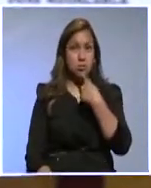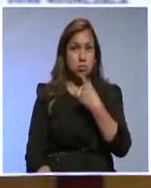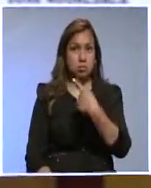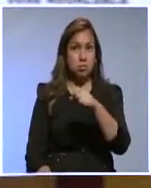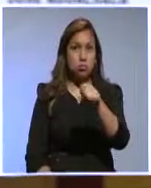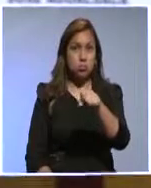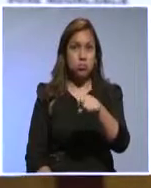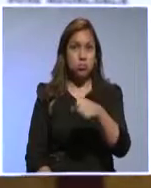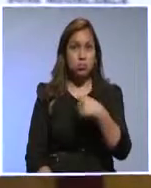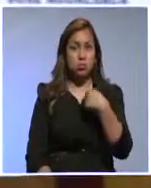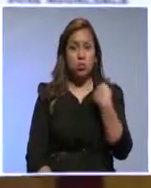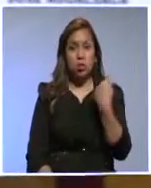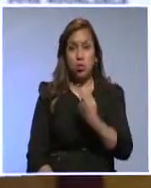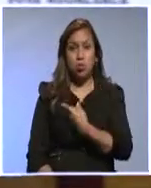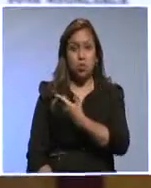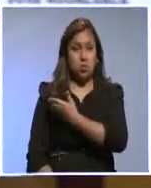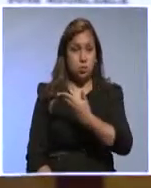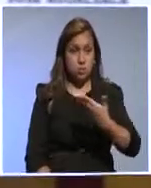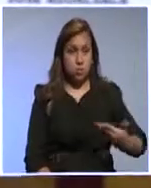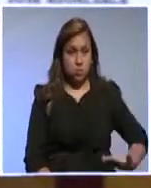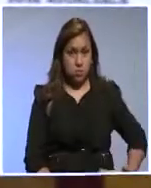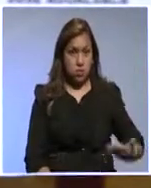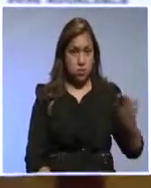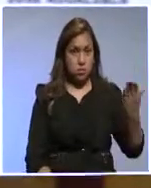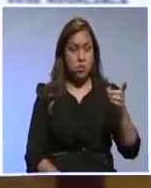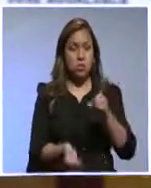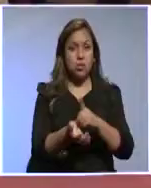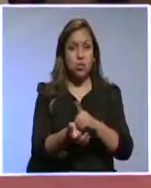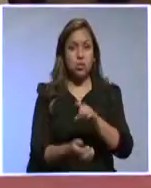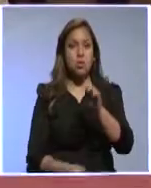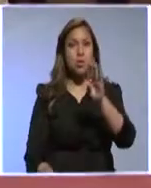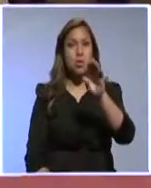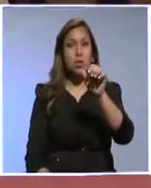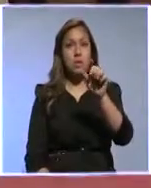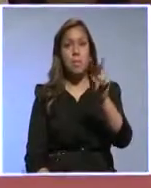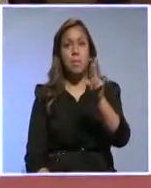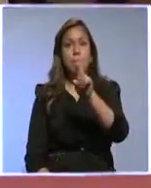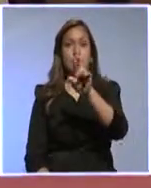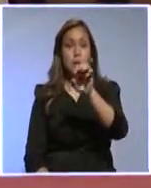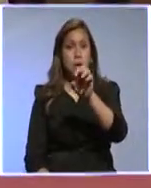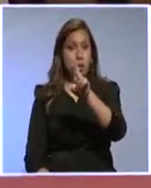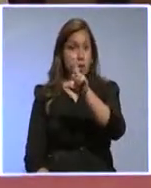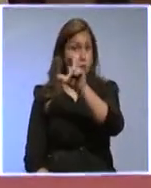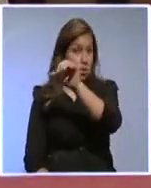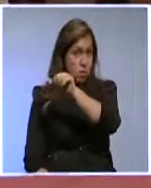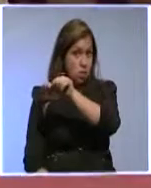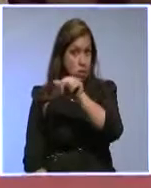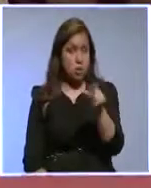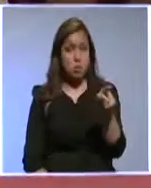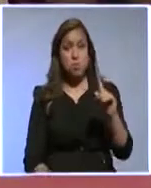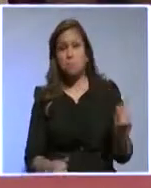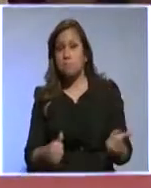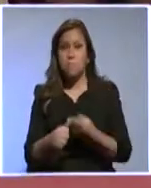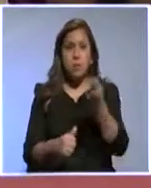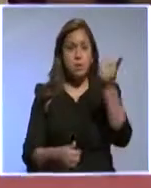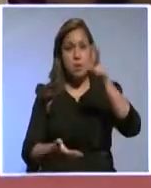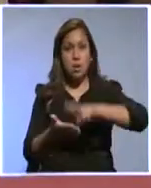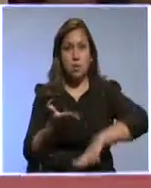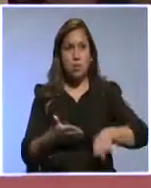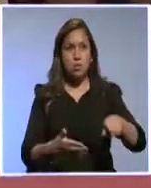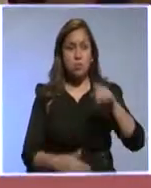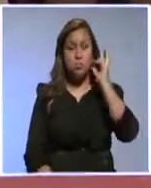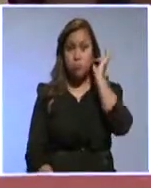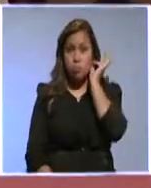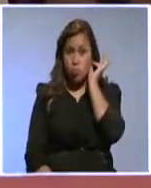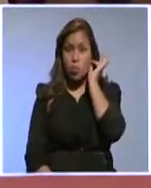que nuestra presidenta, la doctora Marisol Barrera, es además por primera vez una mujer